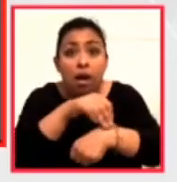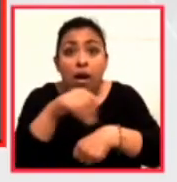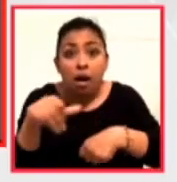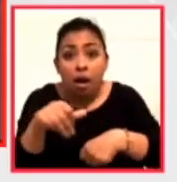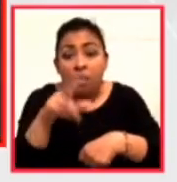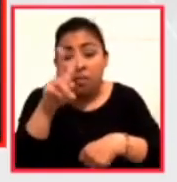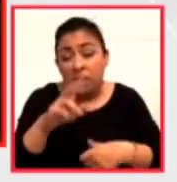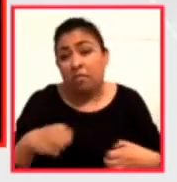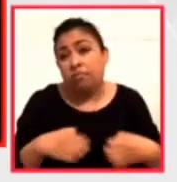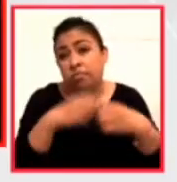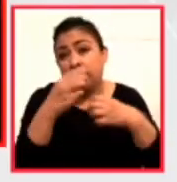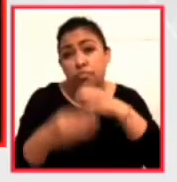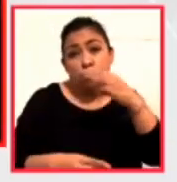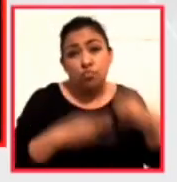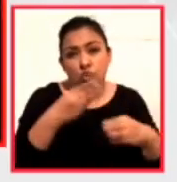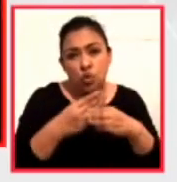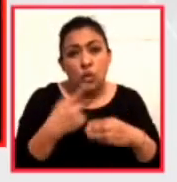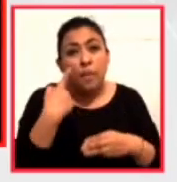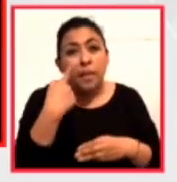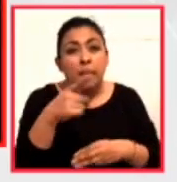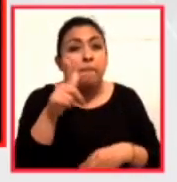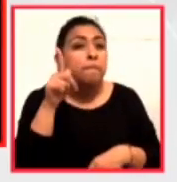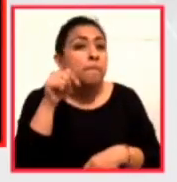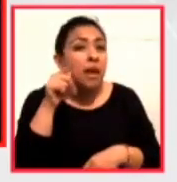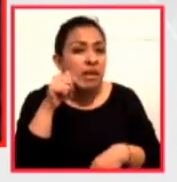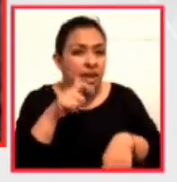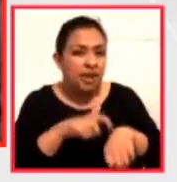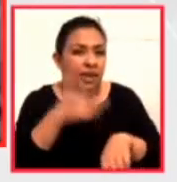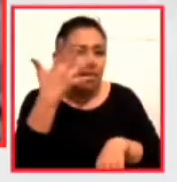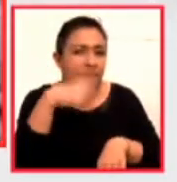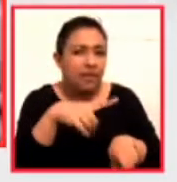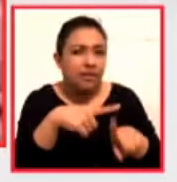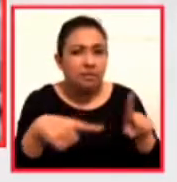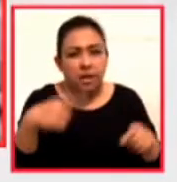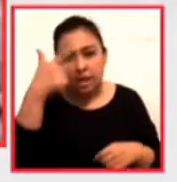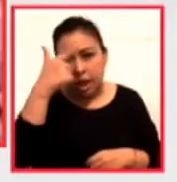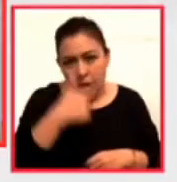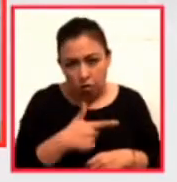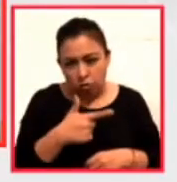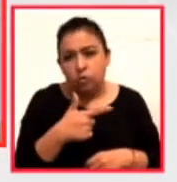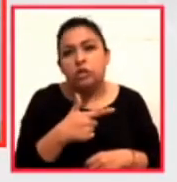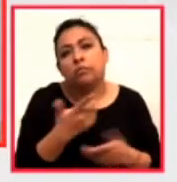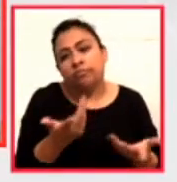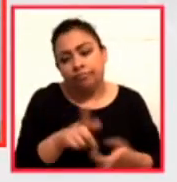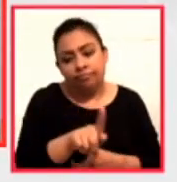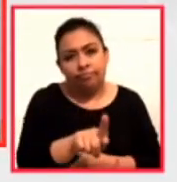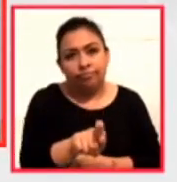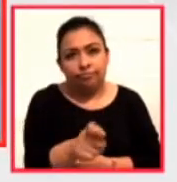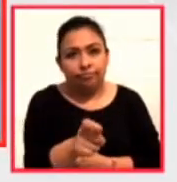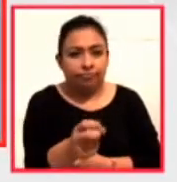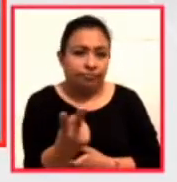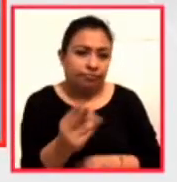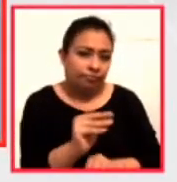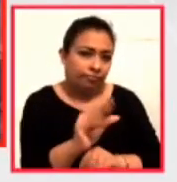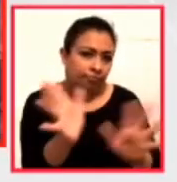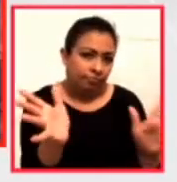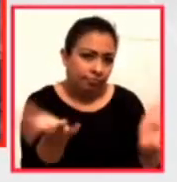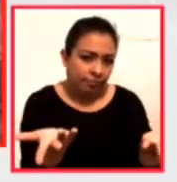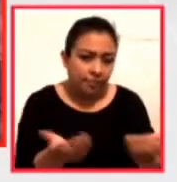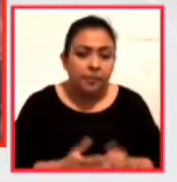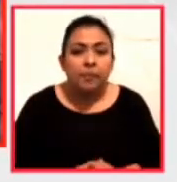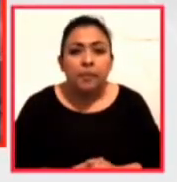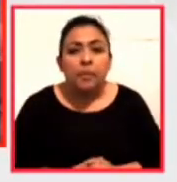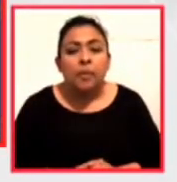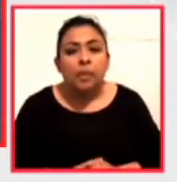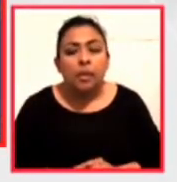emergencia mundial. No se lo pierdan mañana a las diez y media de la noche, por supuesto, por la señal de Canal 22.